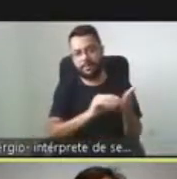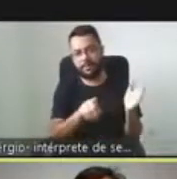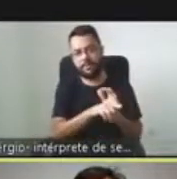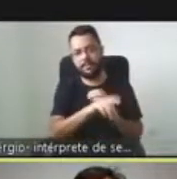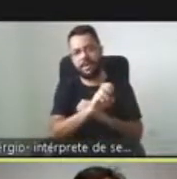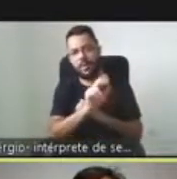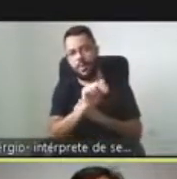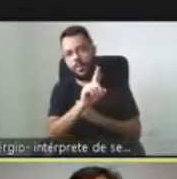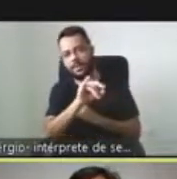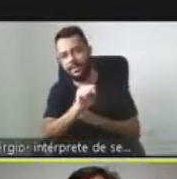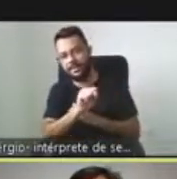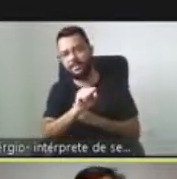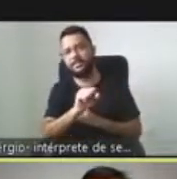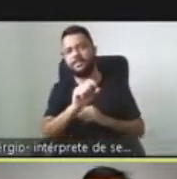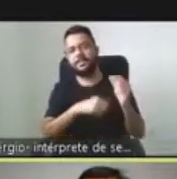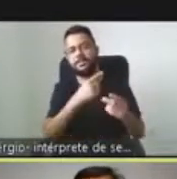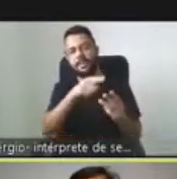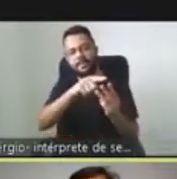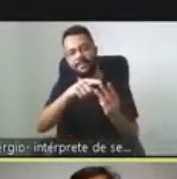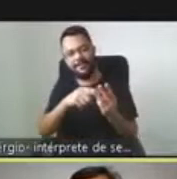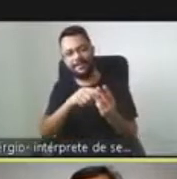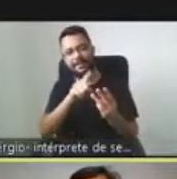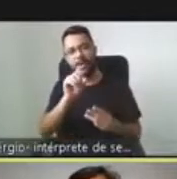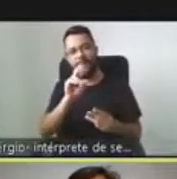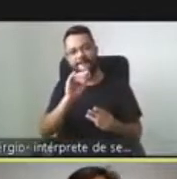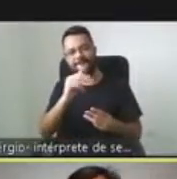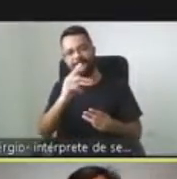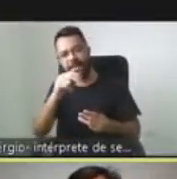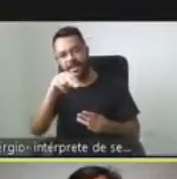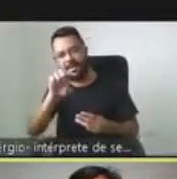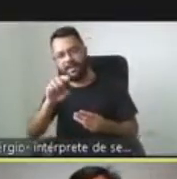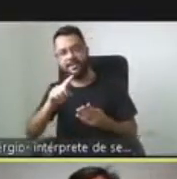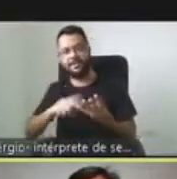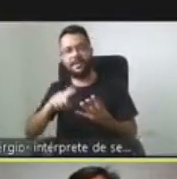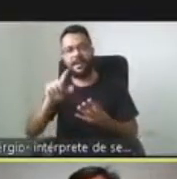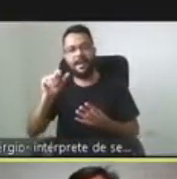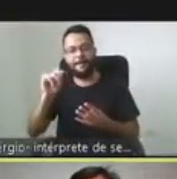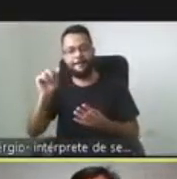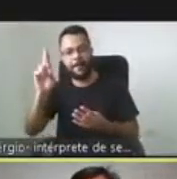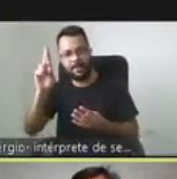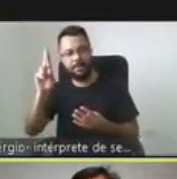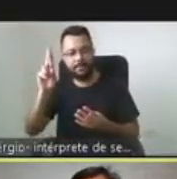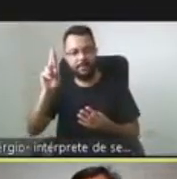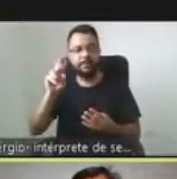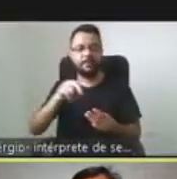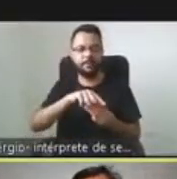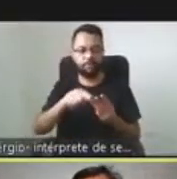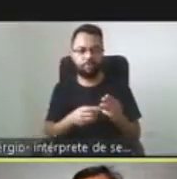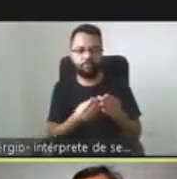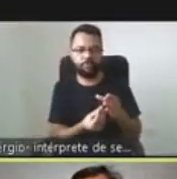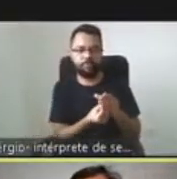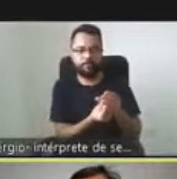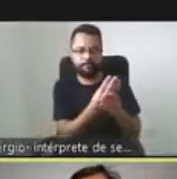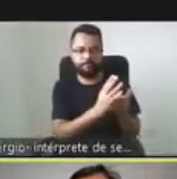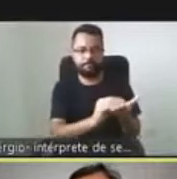enfermedades raras que afectan entre un seis y ocho por ciento de la población mundial, y como bien decía Susana al principio, esto